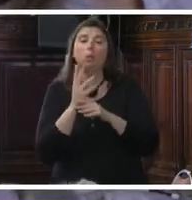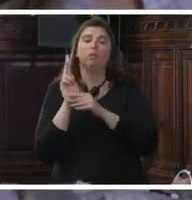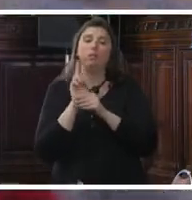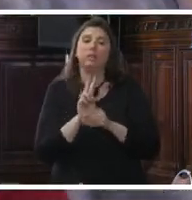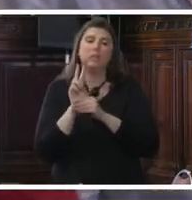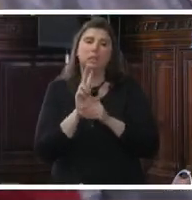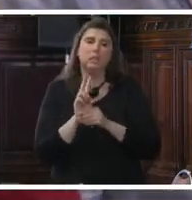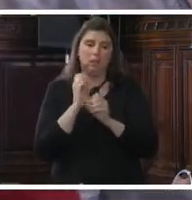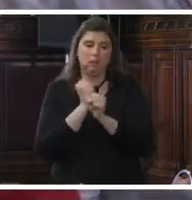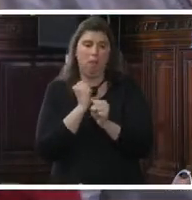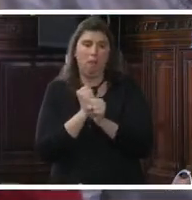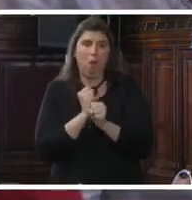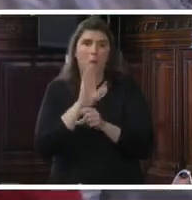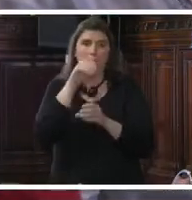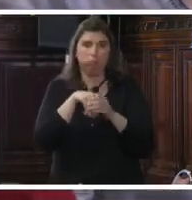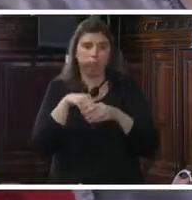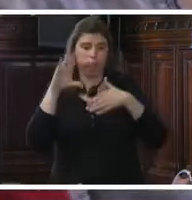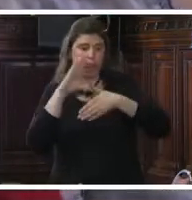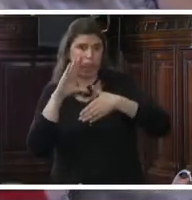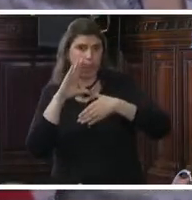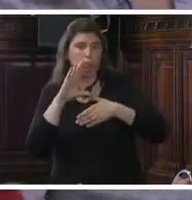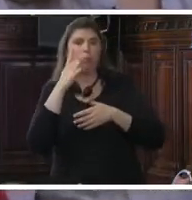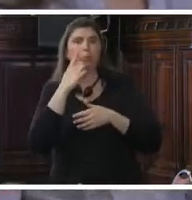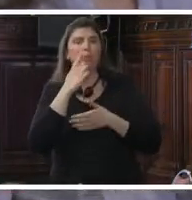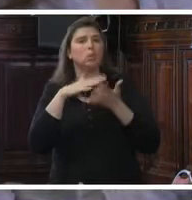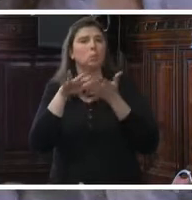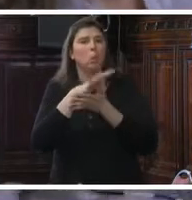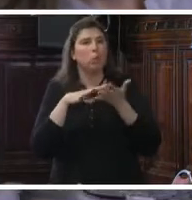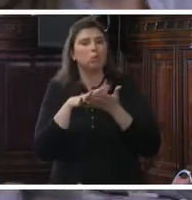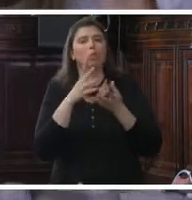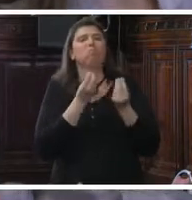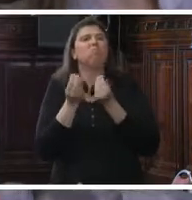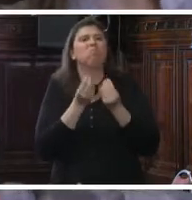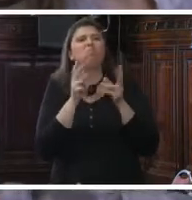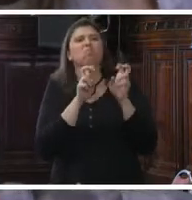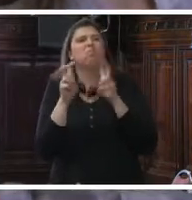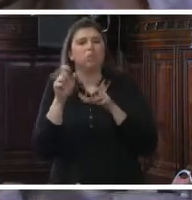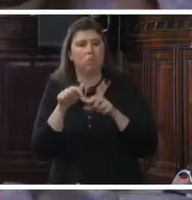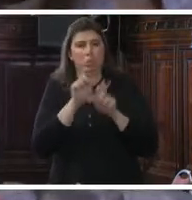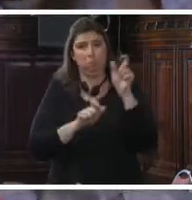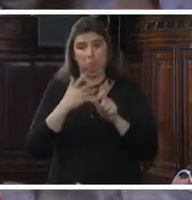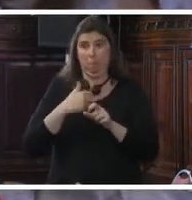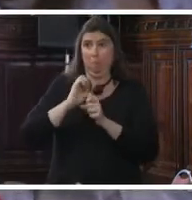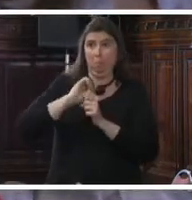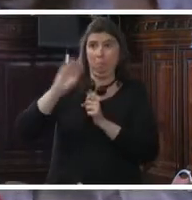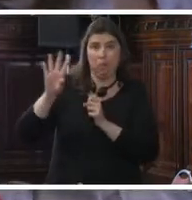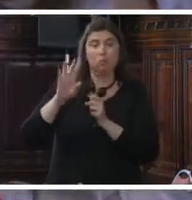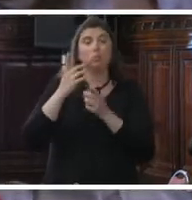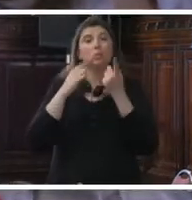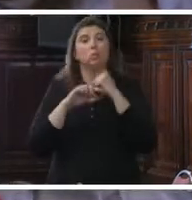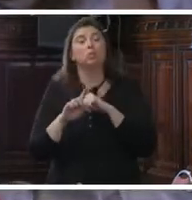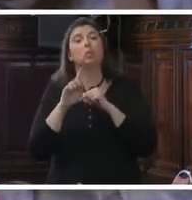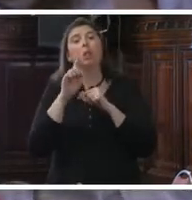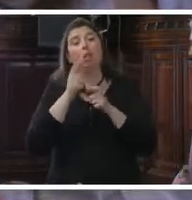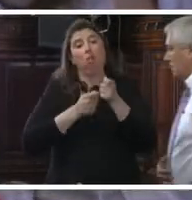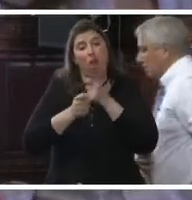trabajo a los países de la región para conocer la situación de la trata de personas. Finalmente, como observa la trata,